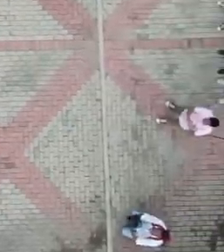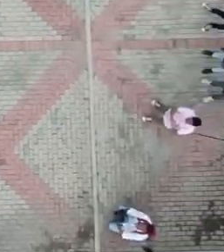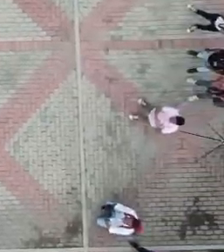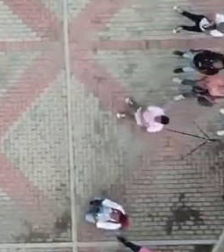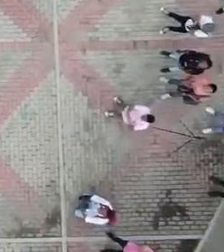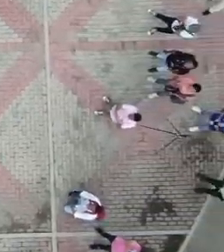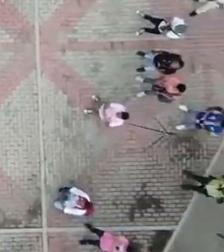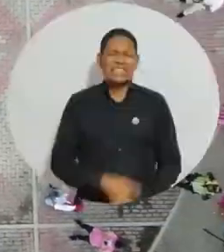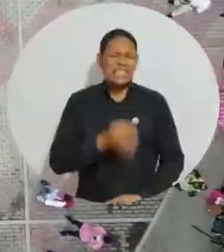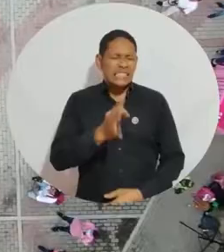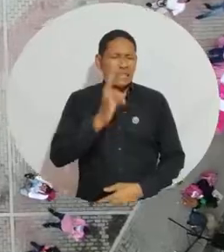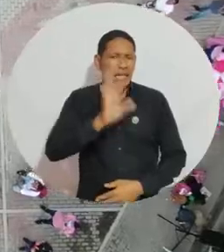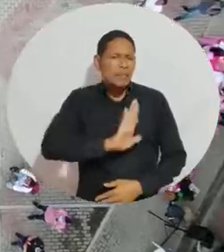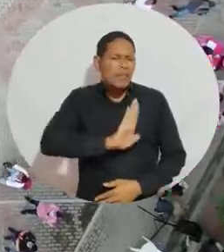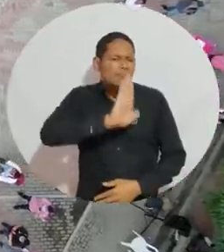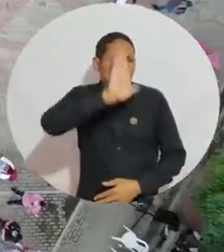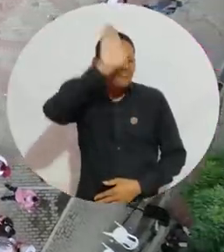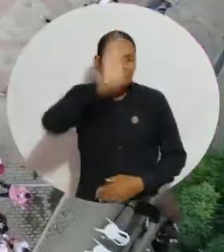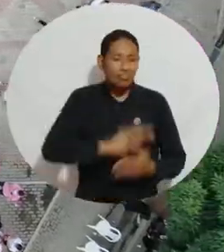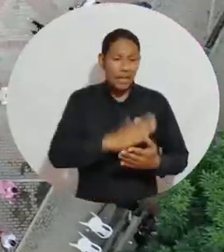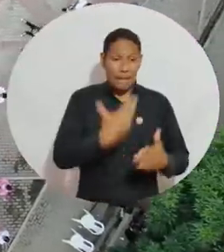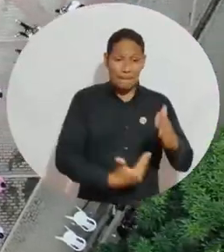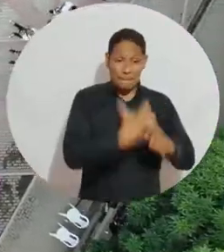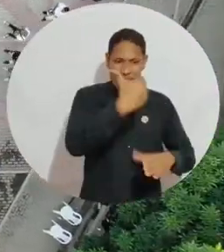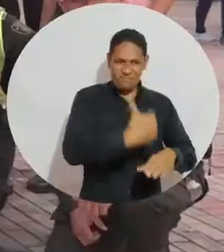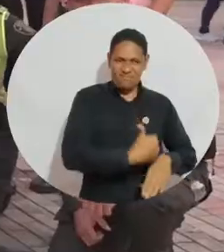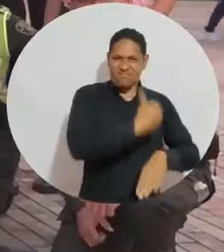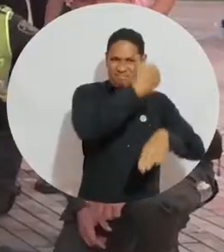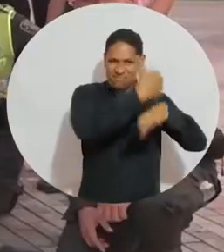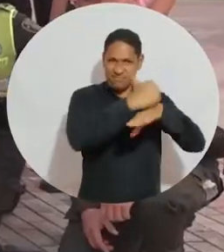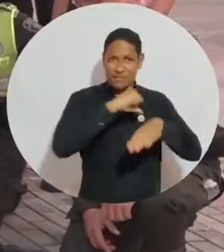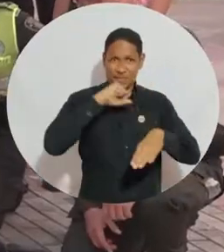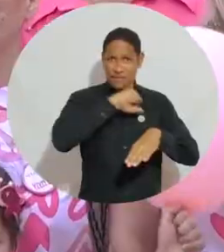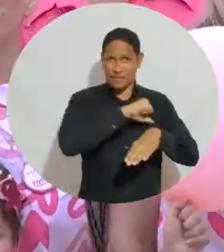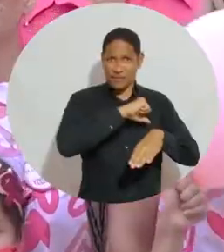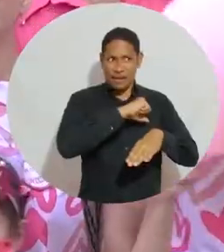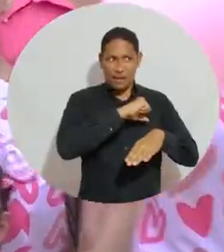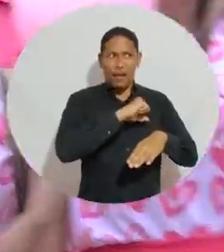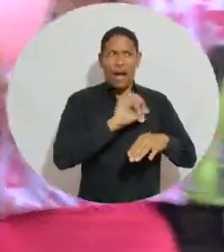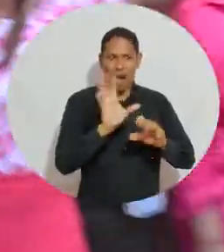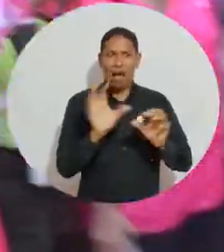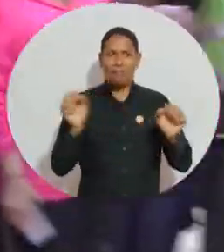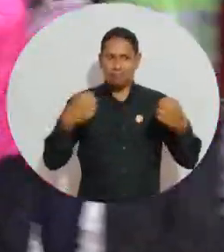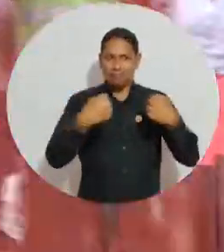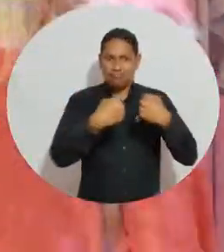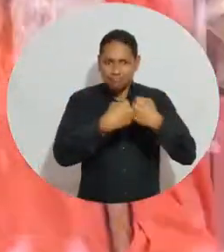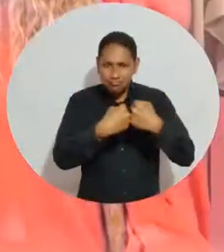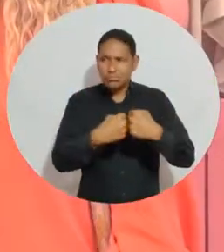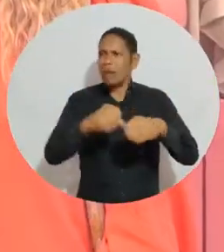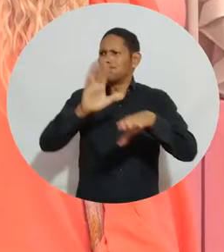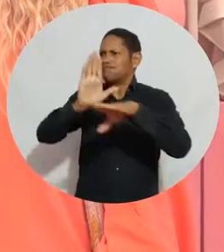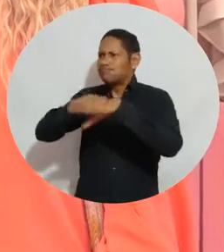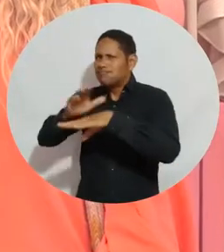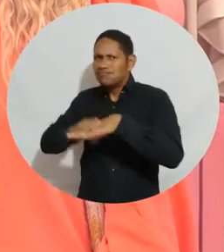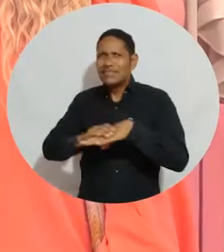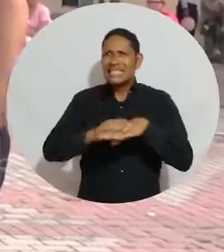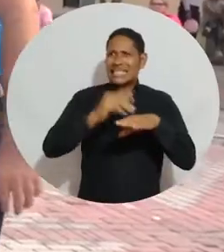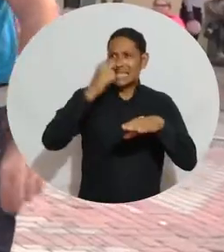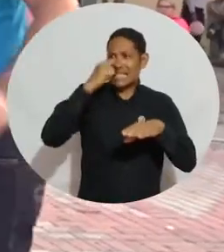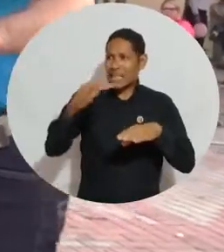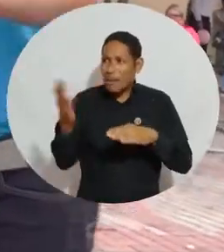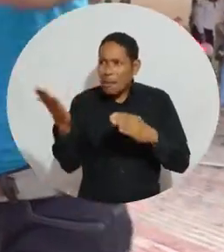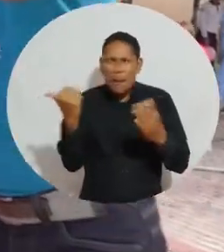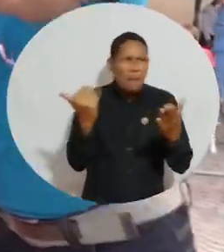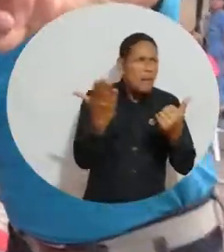Música Con nuestra edición desde el inicio de la administración del rector de Unimagdalena, ambas instituciones convocaron a la